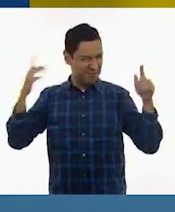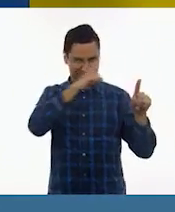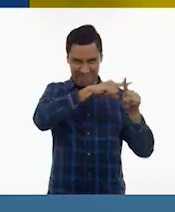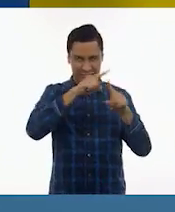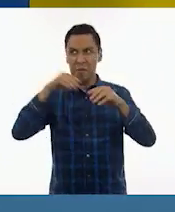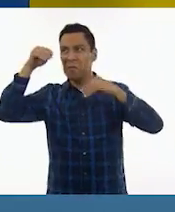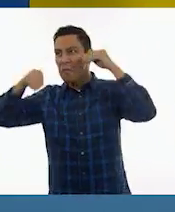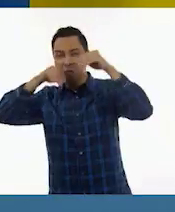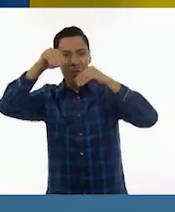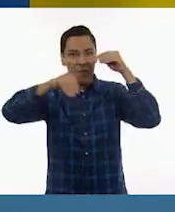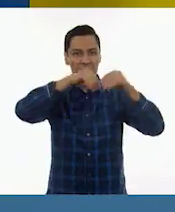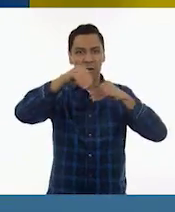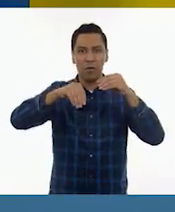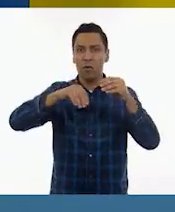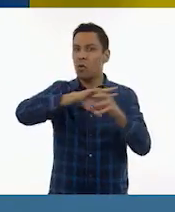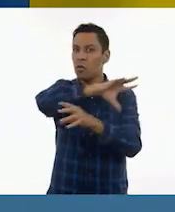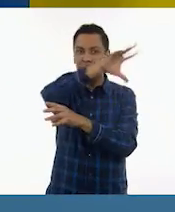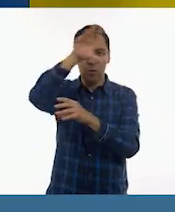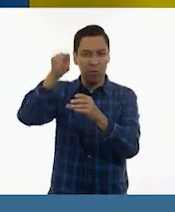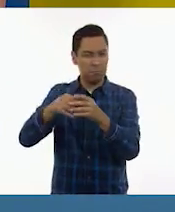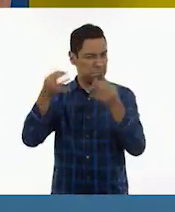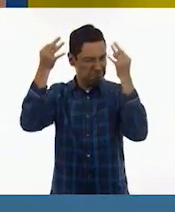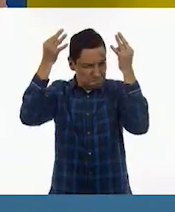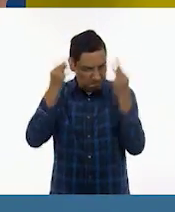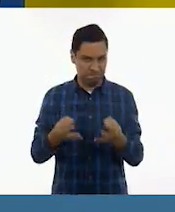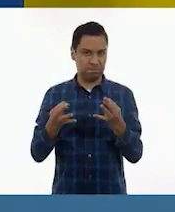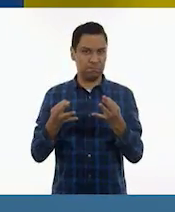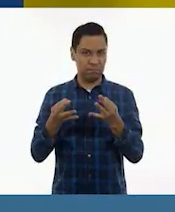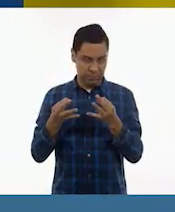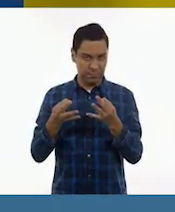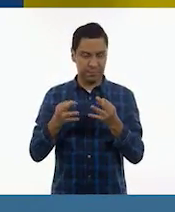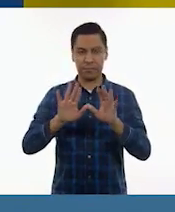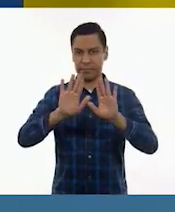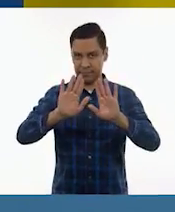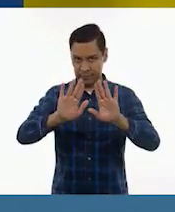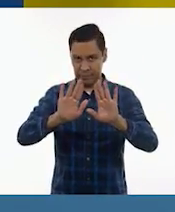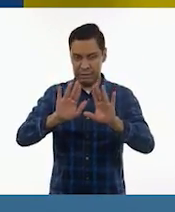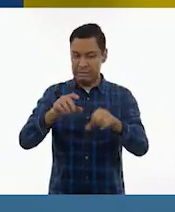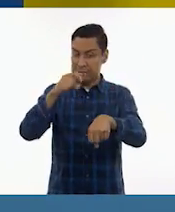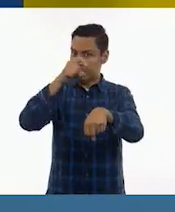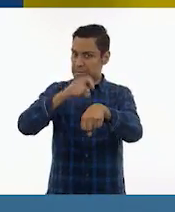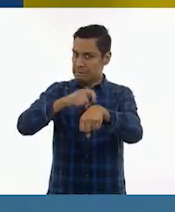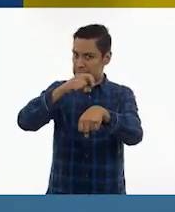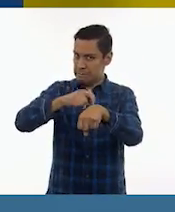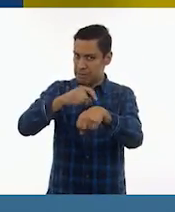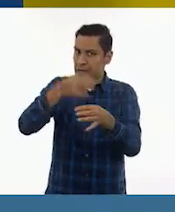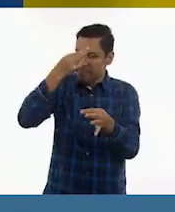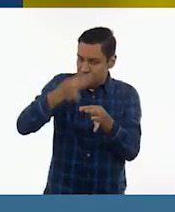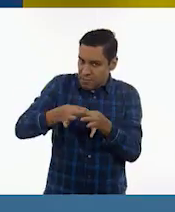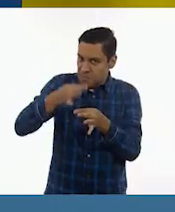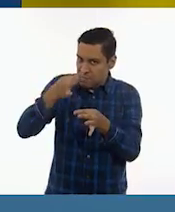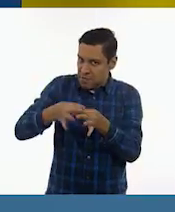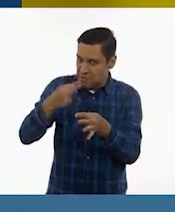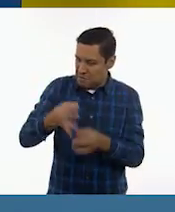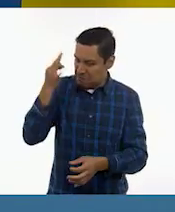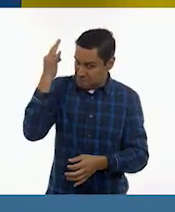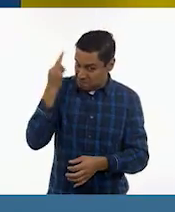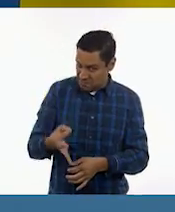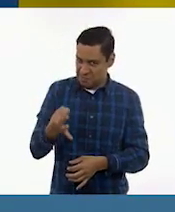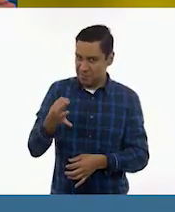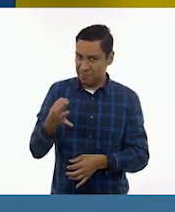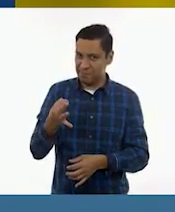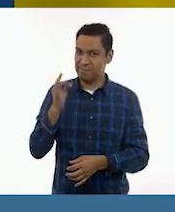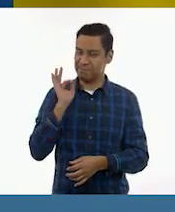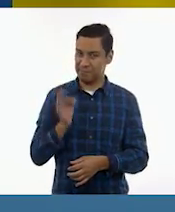ensayo general ya tiene que estar todo así, pero como te digo, como relojito para que ya es como si fuera una